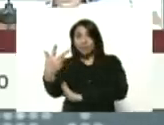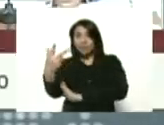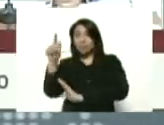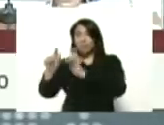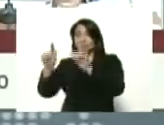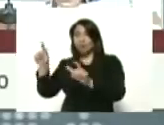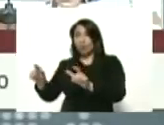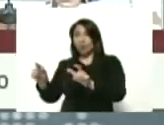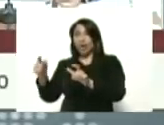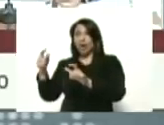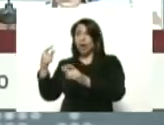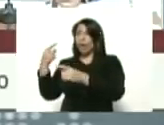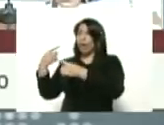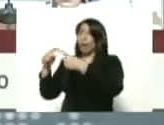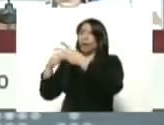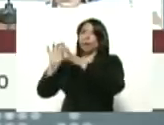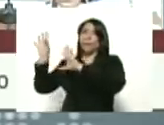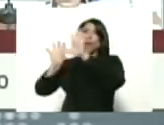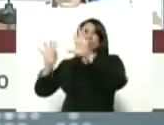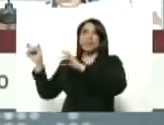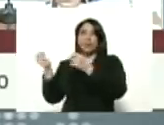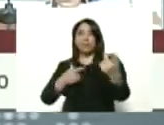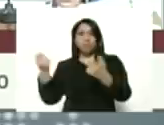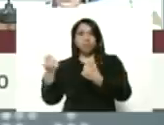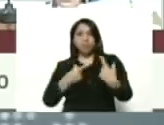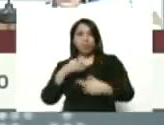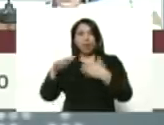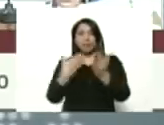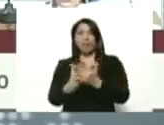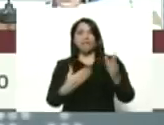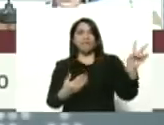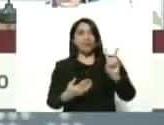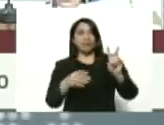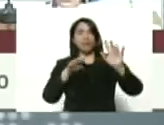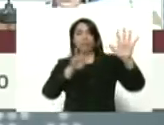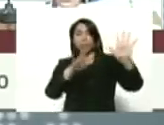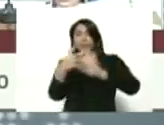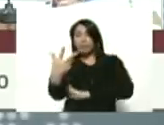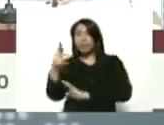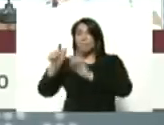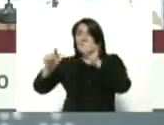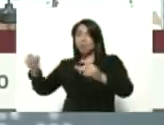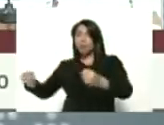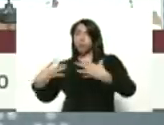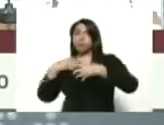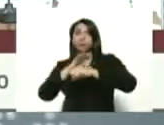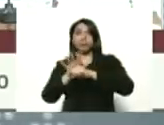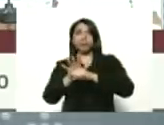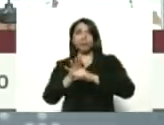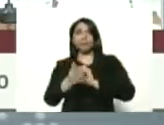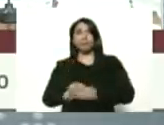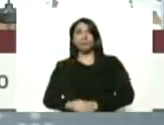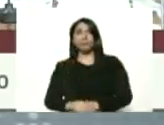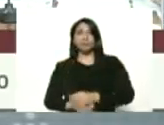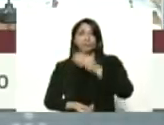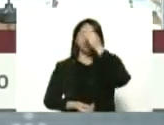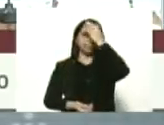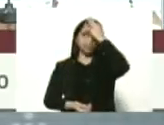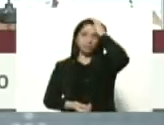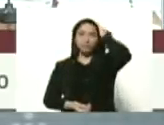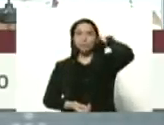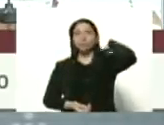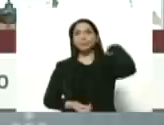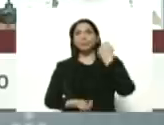importados o de contacto internacional. 93 casos, 93 casos.